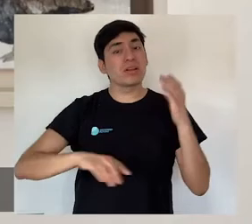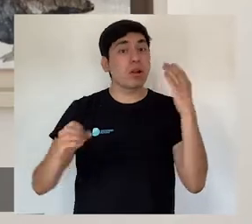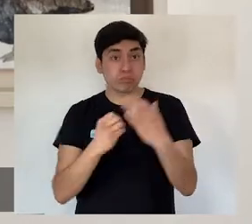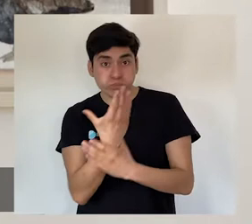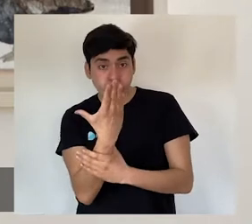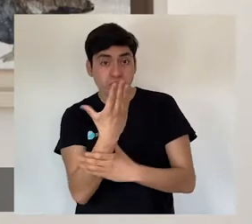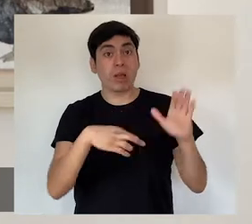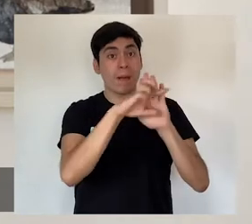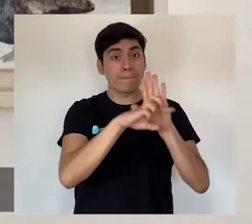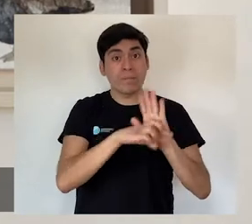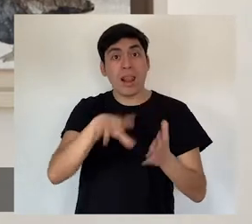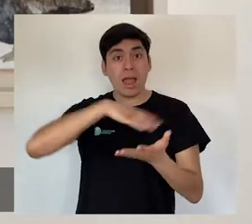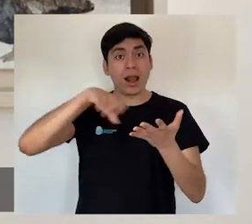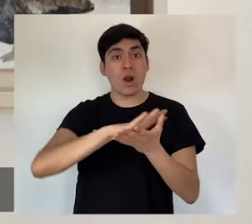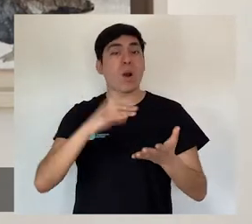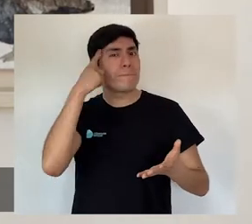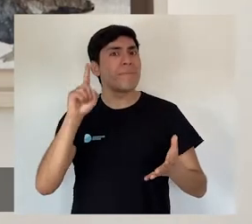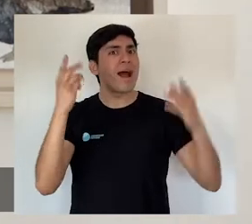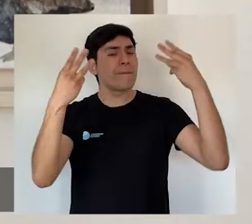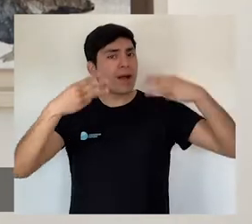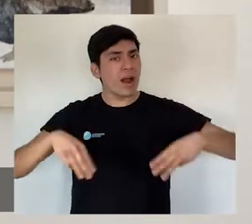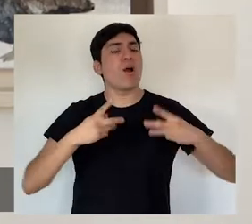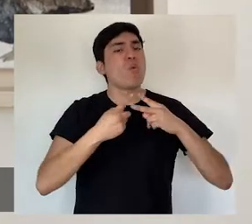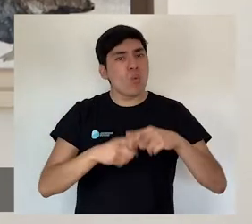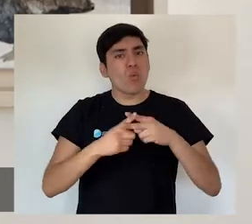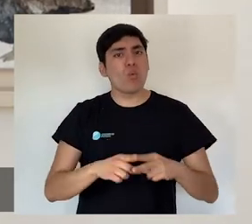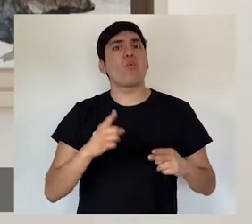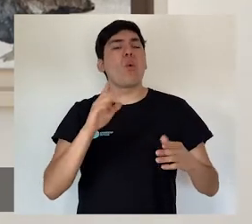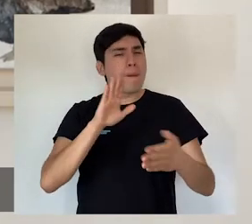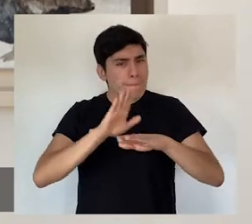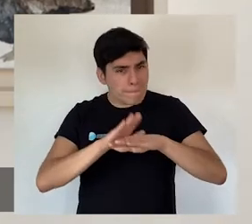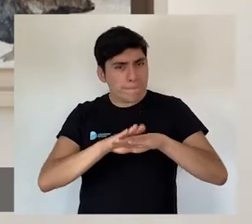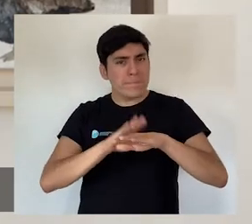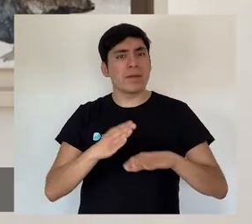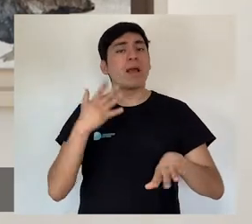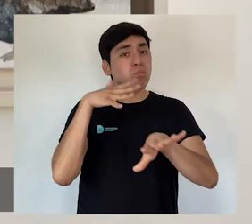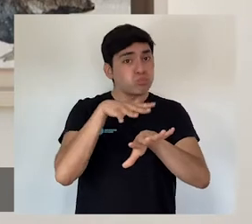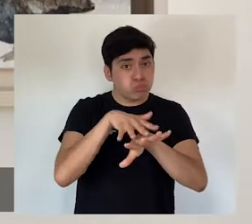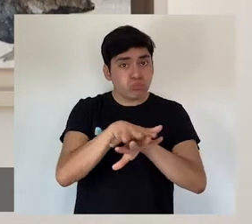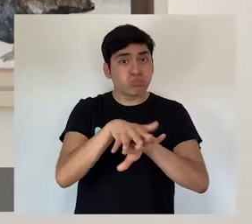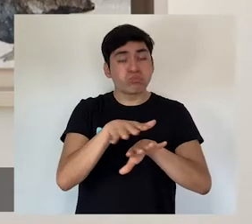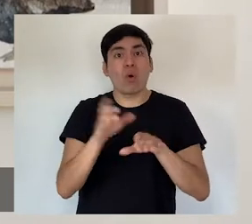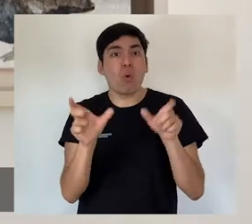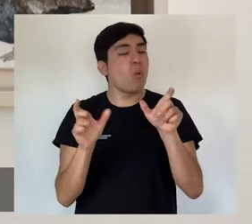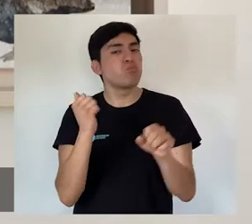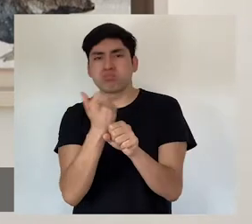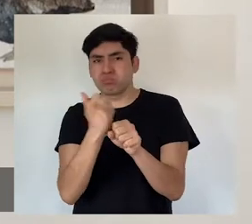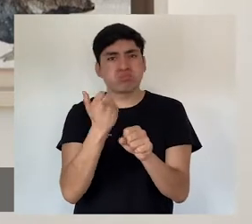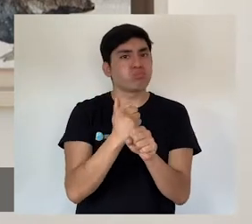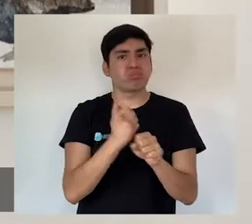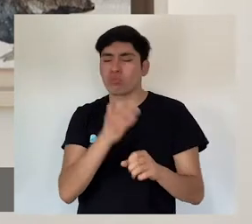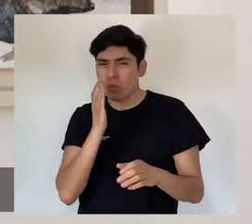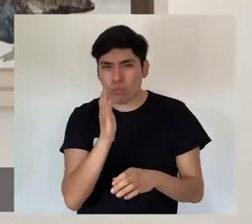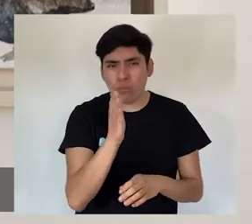esto que la creación del Plan Regional de Lectura para Magallanes es una herramienta que permitirá implementar acciones coordinadas,